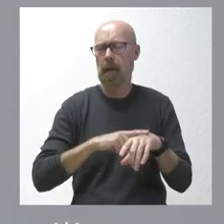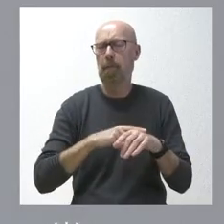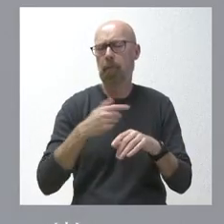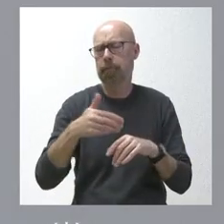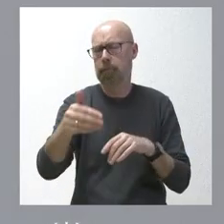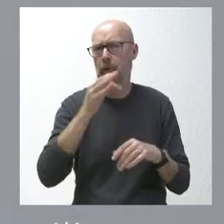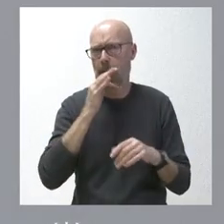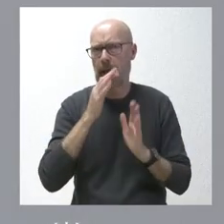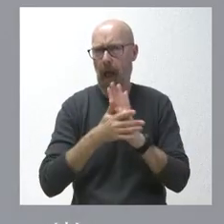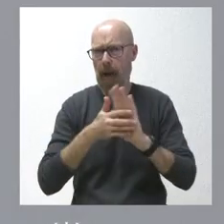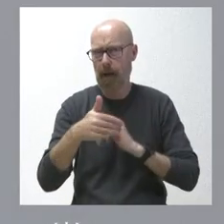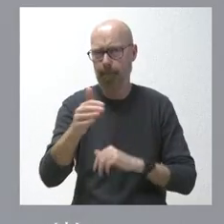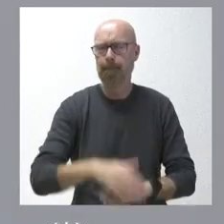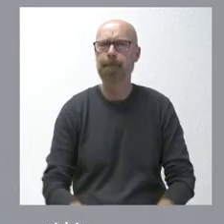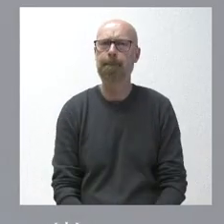la cuestión.